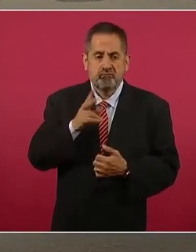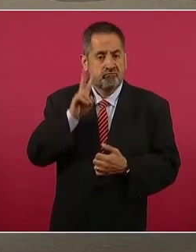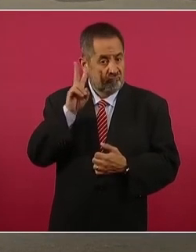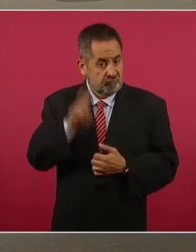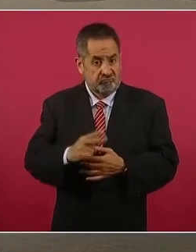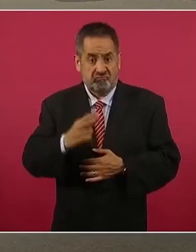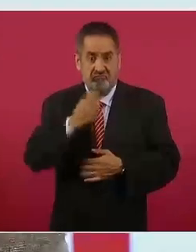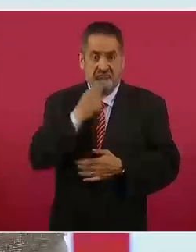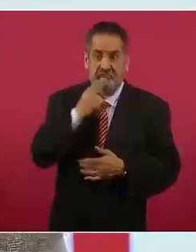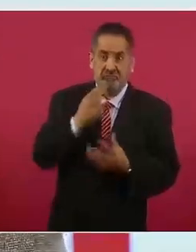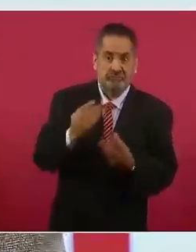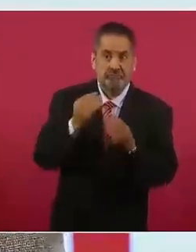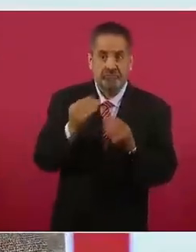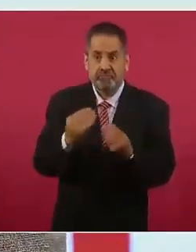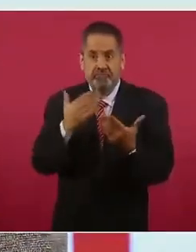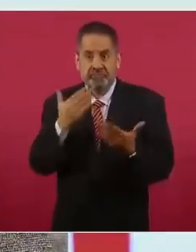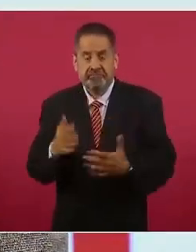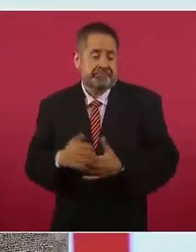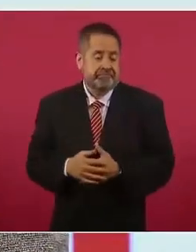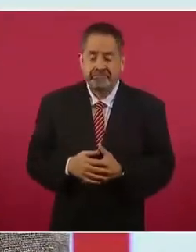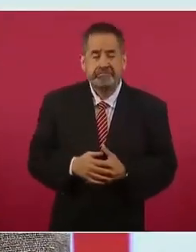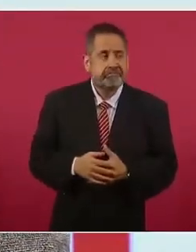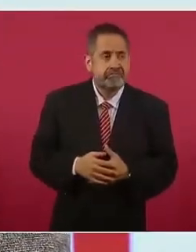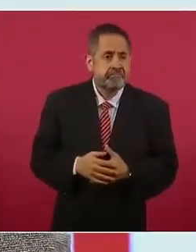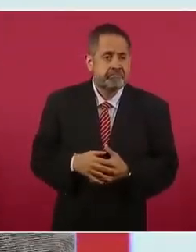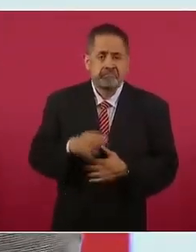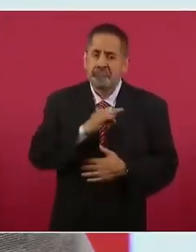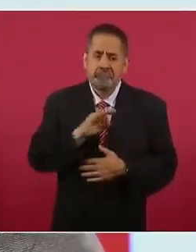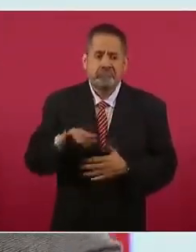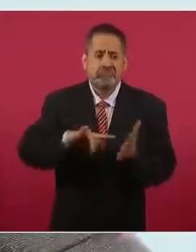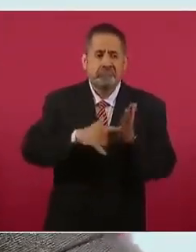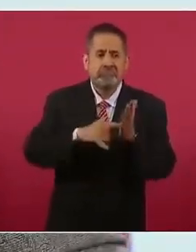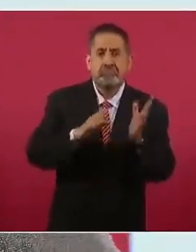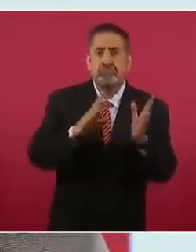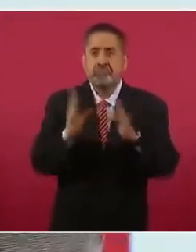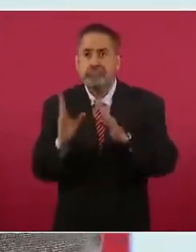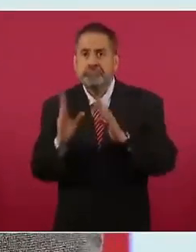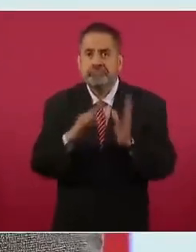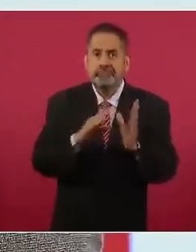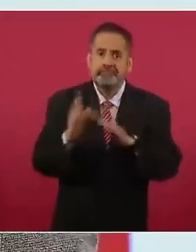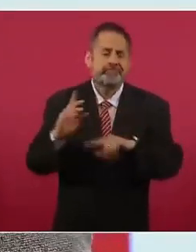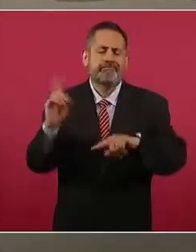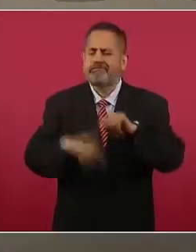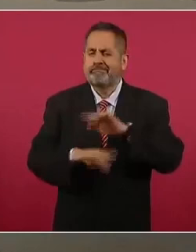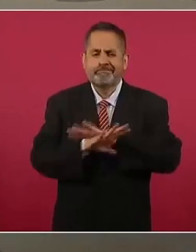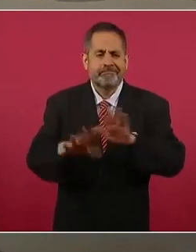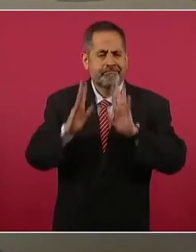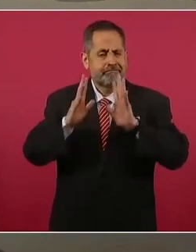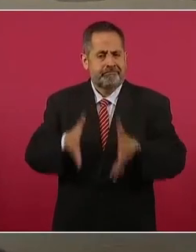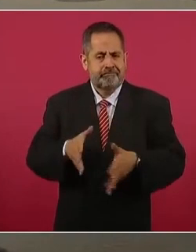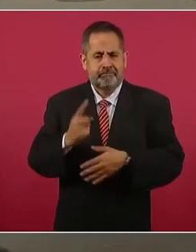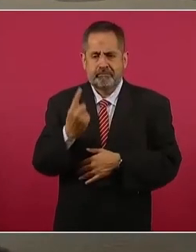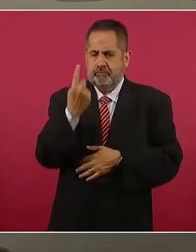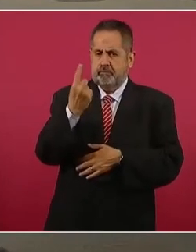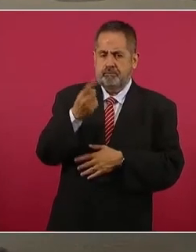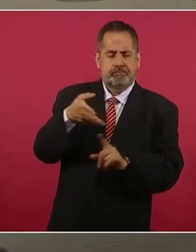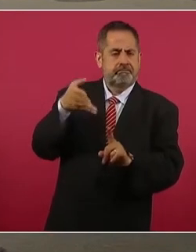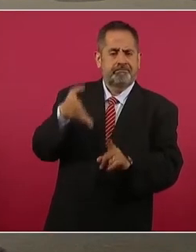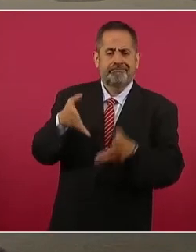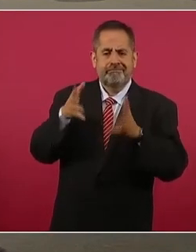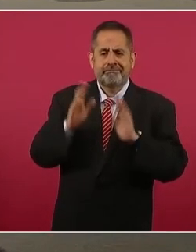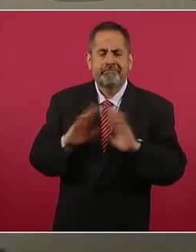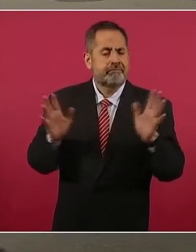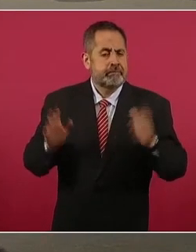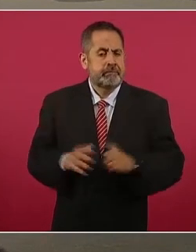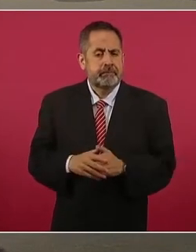por el que no podamos eliminar el horario de verano. Y conforme a las cuestiones de salud,